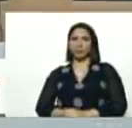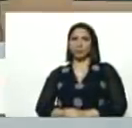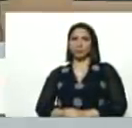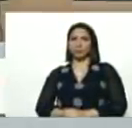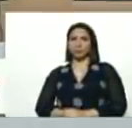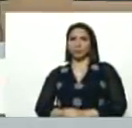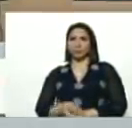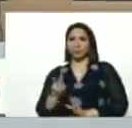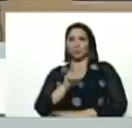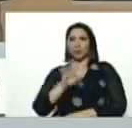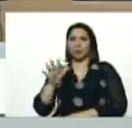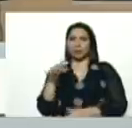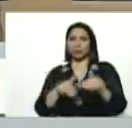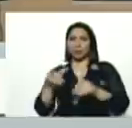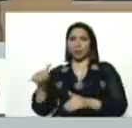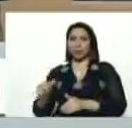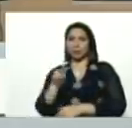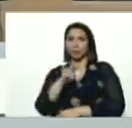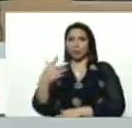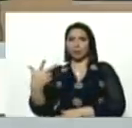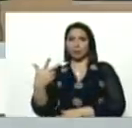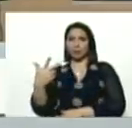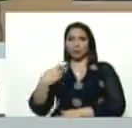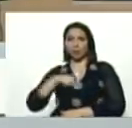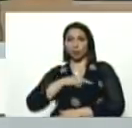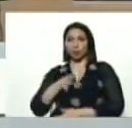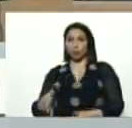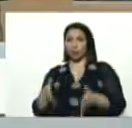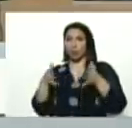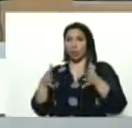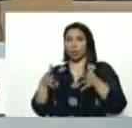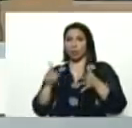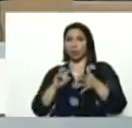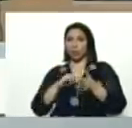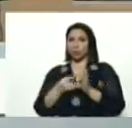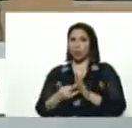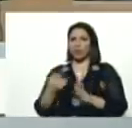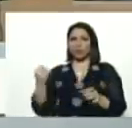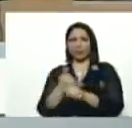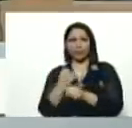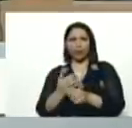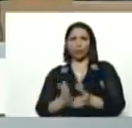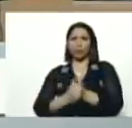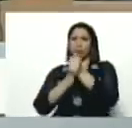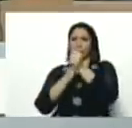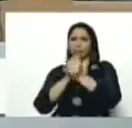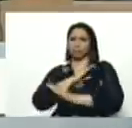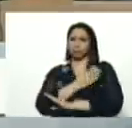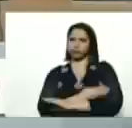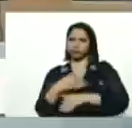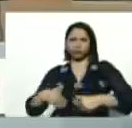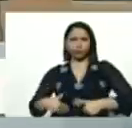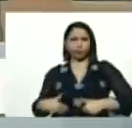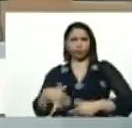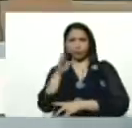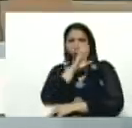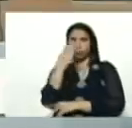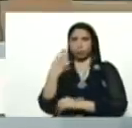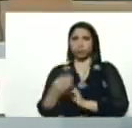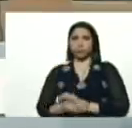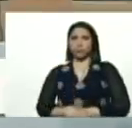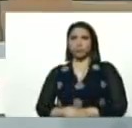de 25 elecciones, 23, y no es por casualidad, es por el trabajo, el liderazgo, en medio de,